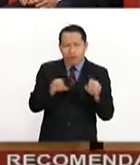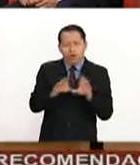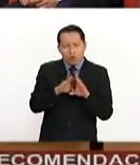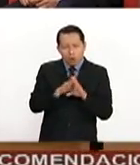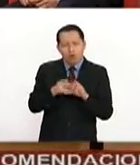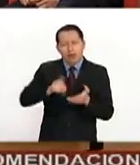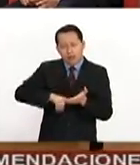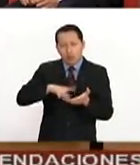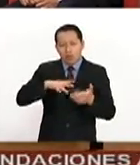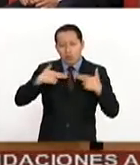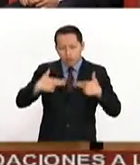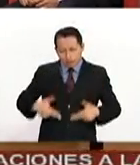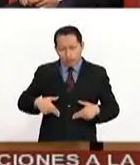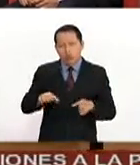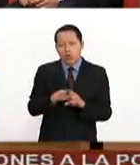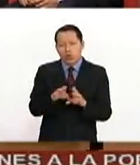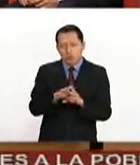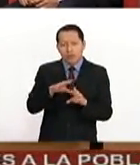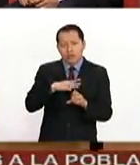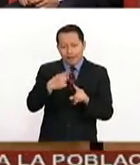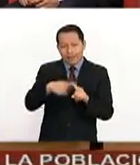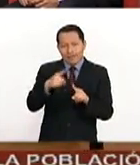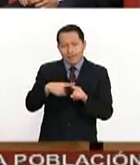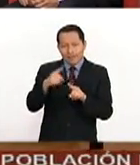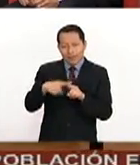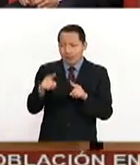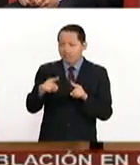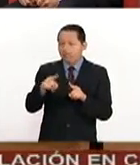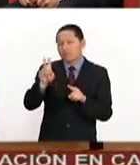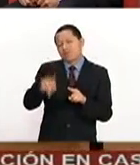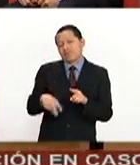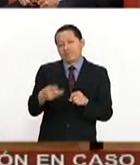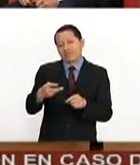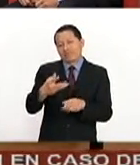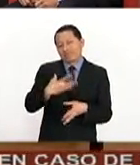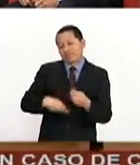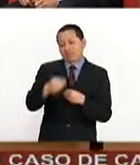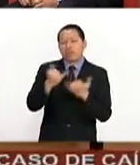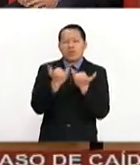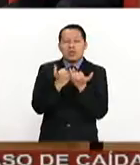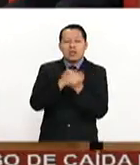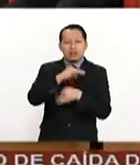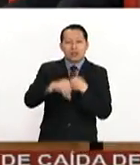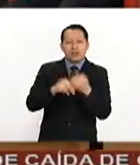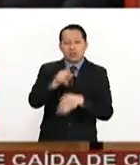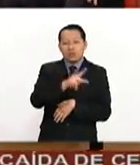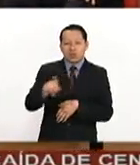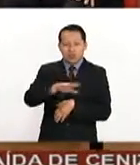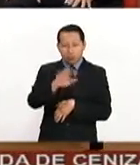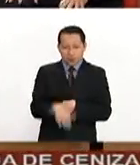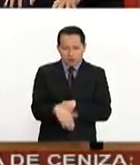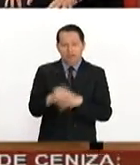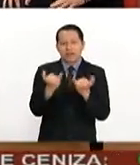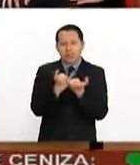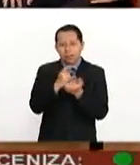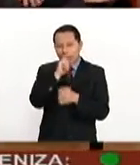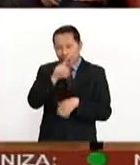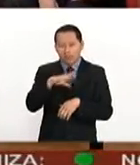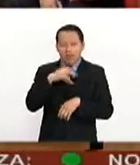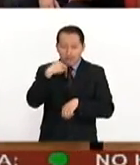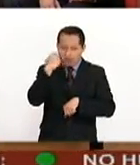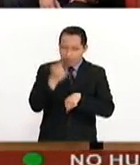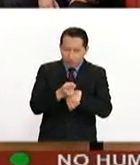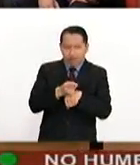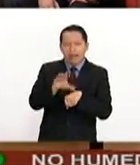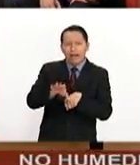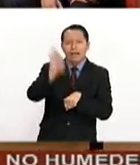humanos, porque somos, a pesar de ser diferentes, somos iguales. Así es. Todos nos vamos a morir. Todos tenemos la voluntad de